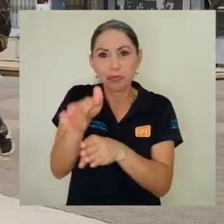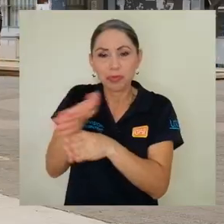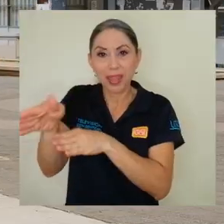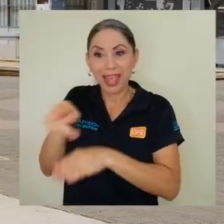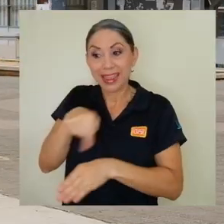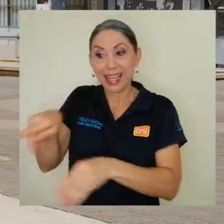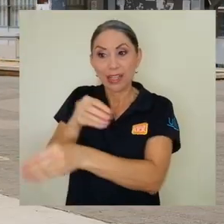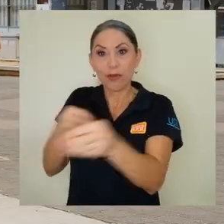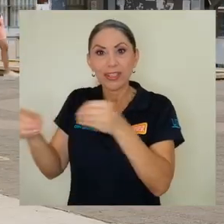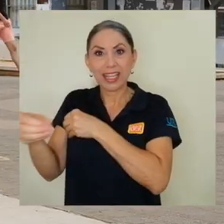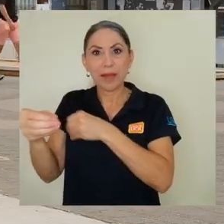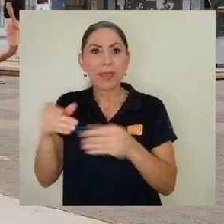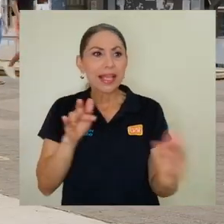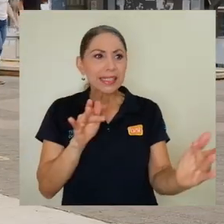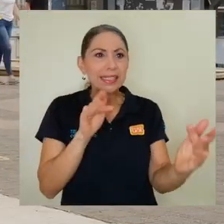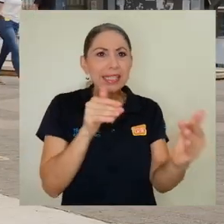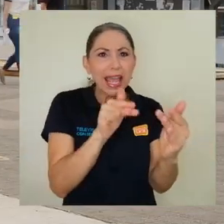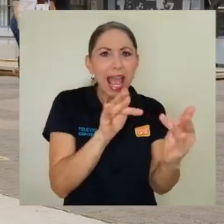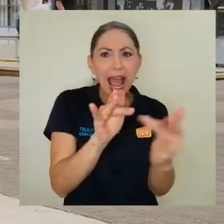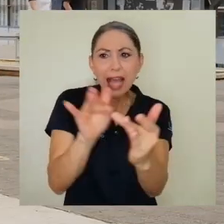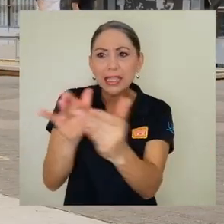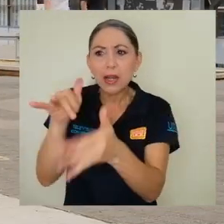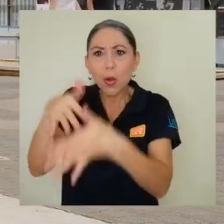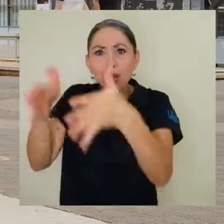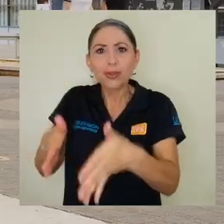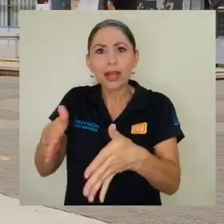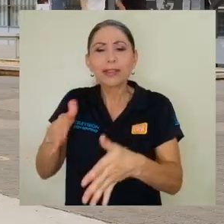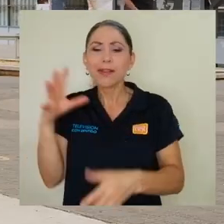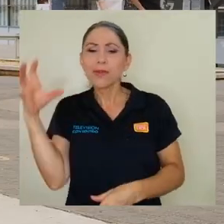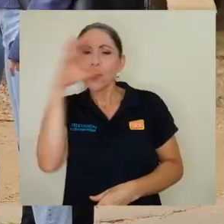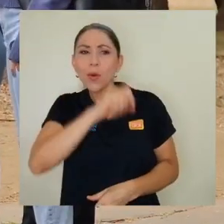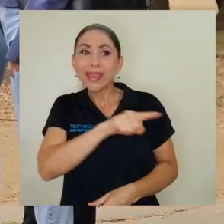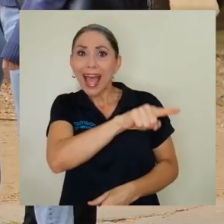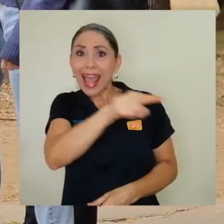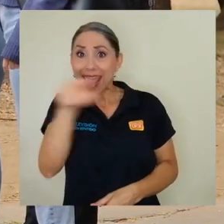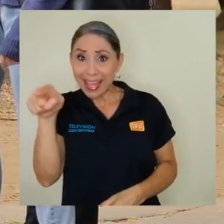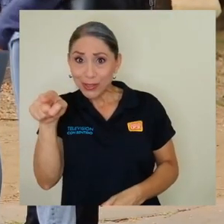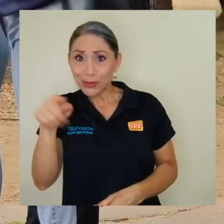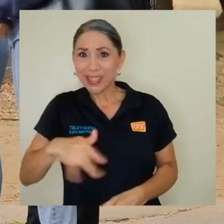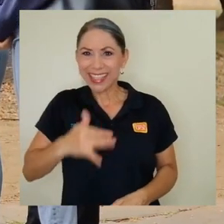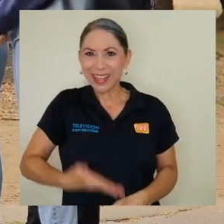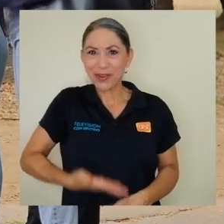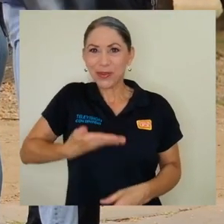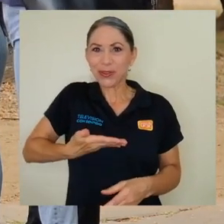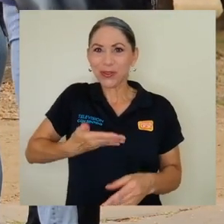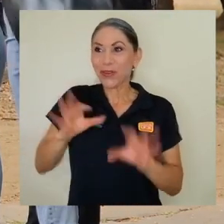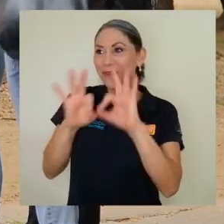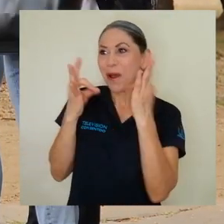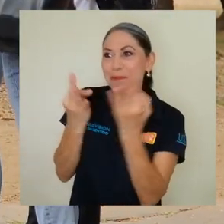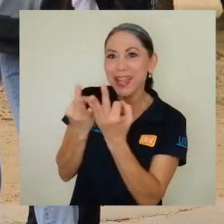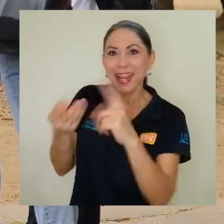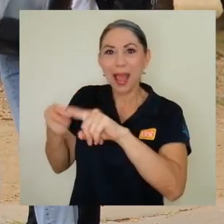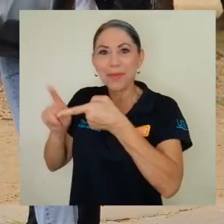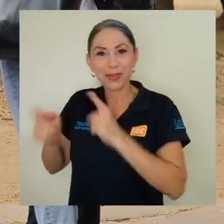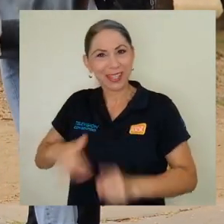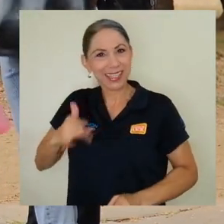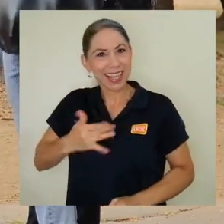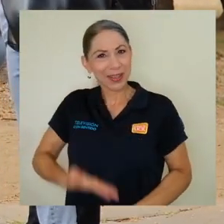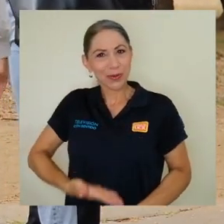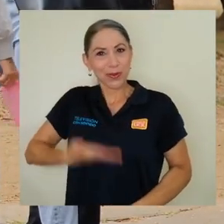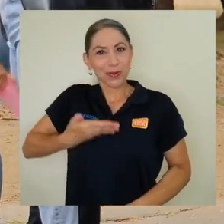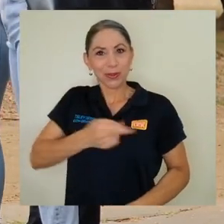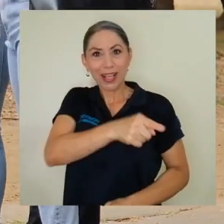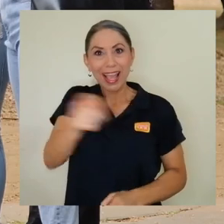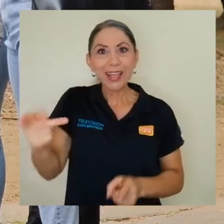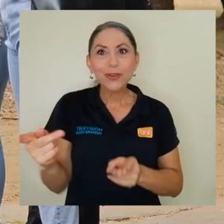que se acercó a los alumnos y constató el gran sentimiento de orgullo que tienen ellos, sus familiares y amigos al conseguir ser parte de la Universidad de Costa